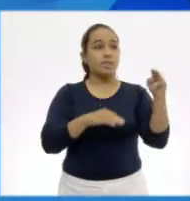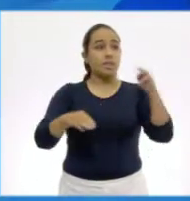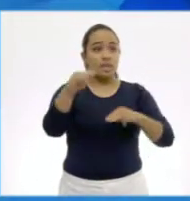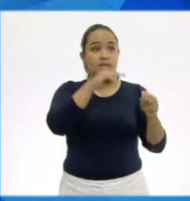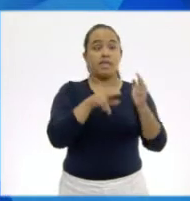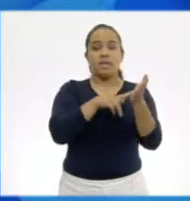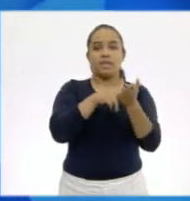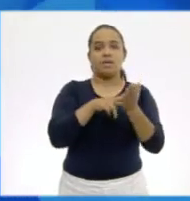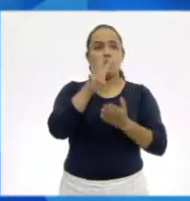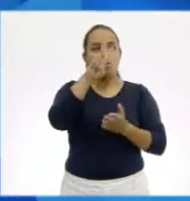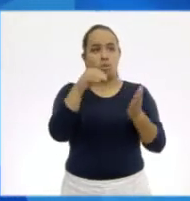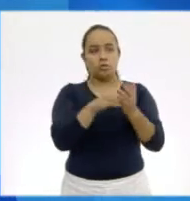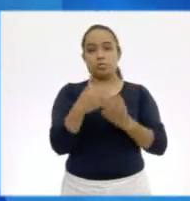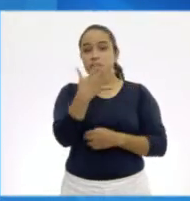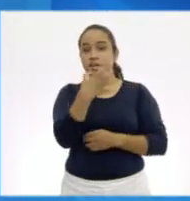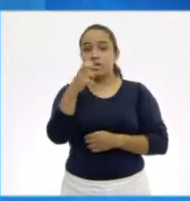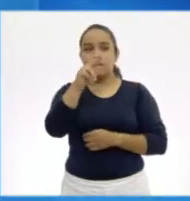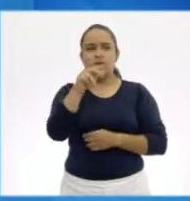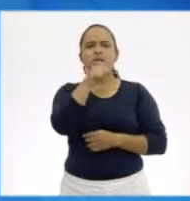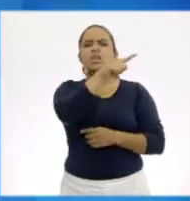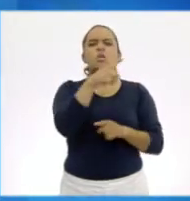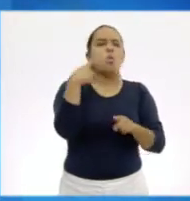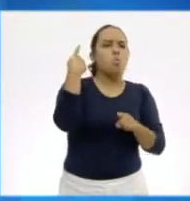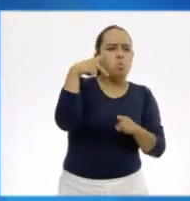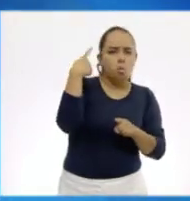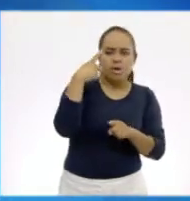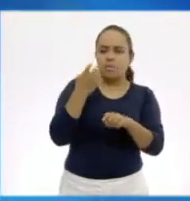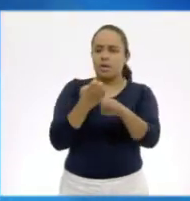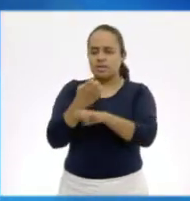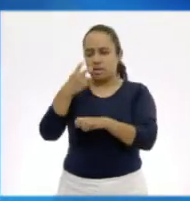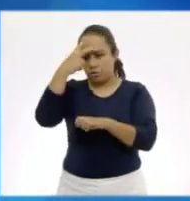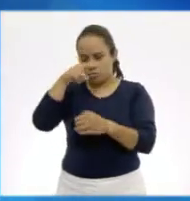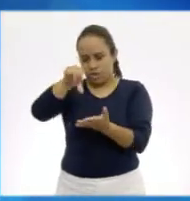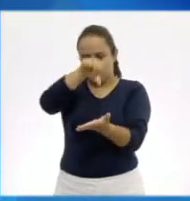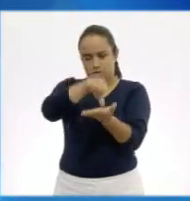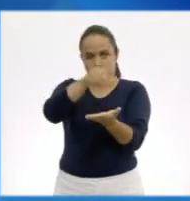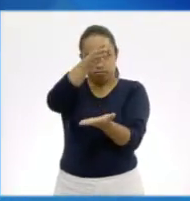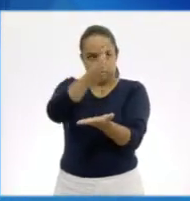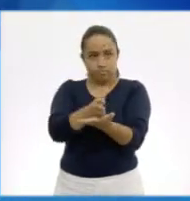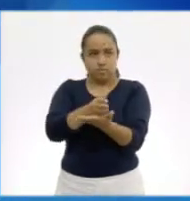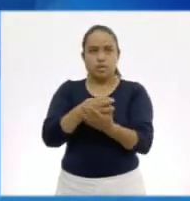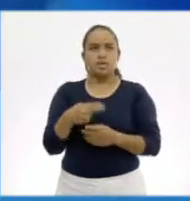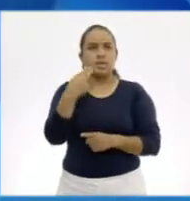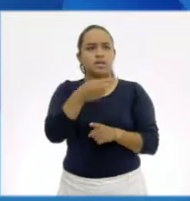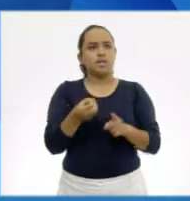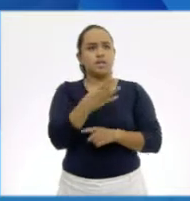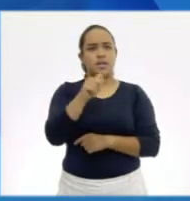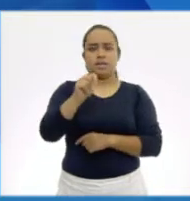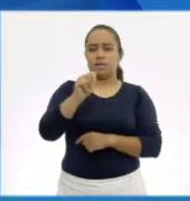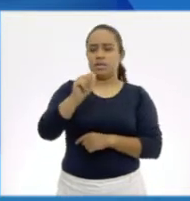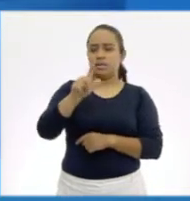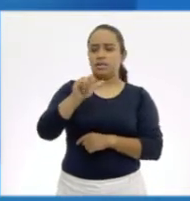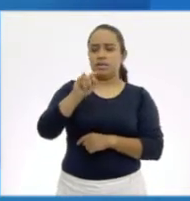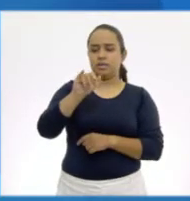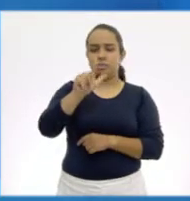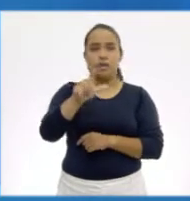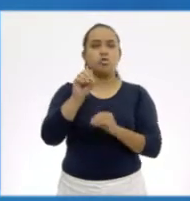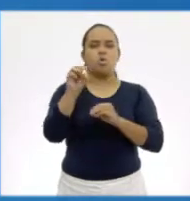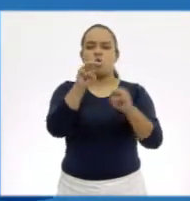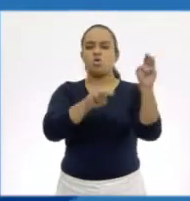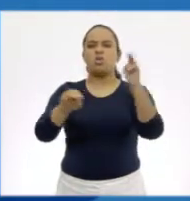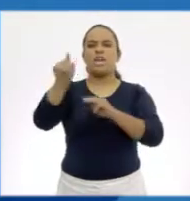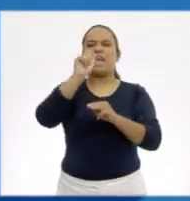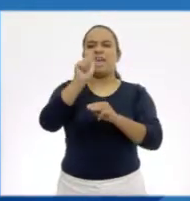,580 metros, que se encuentra entre Puebla y Estado de México. Se le conoce como Tlintepec o el Cerro Negro.